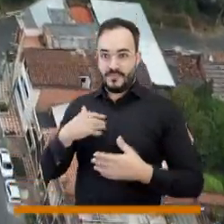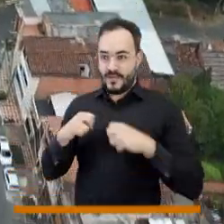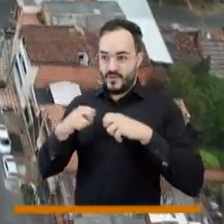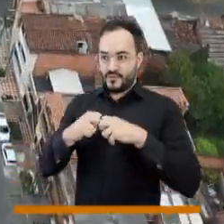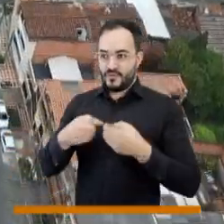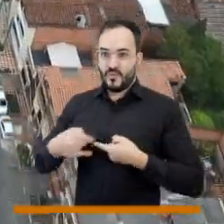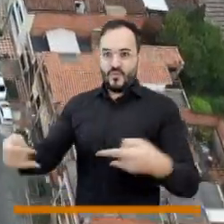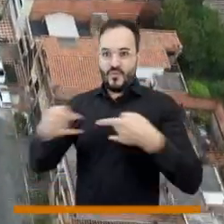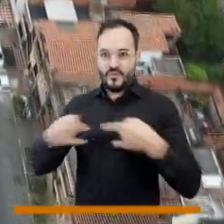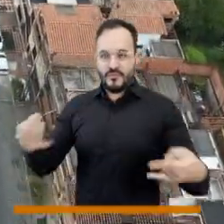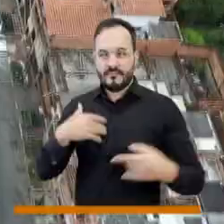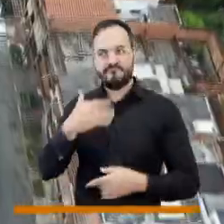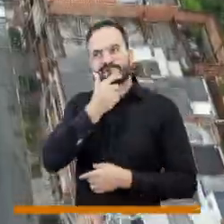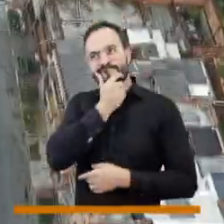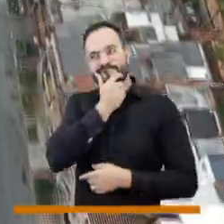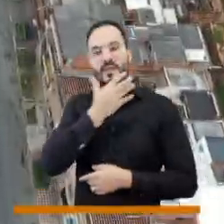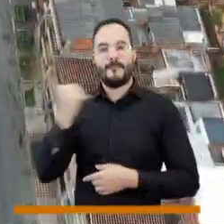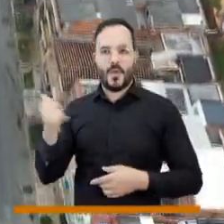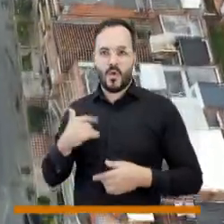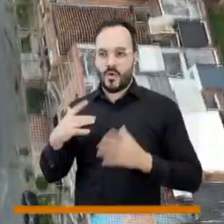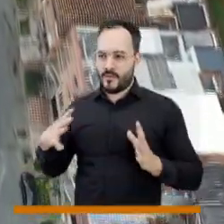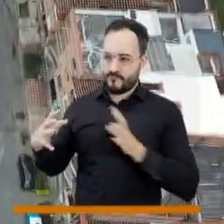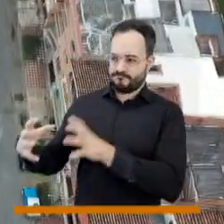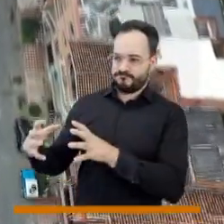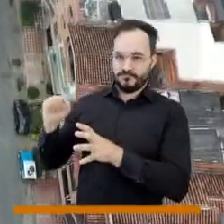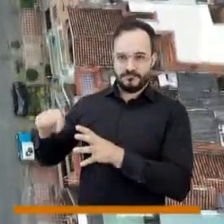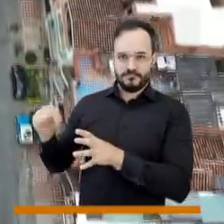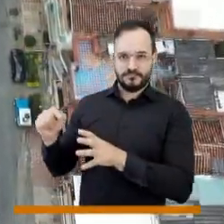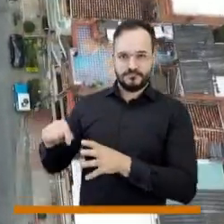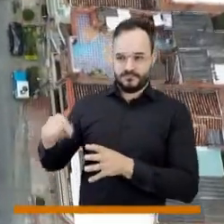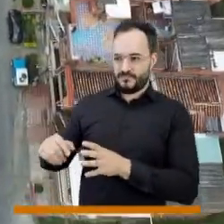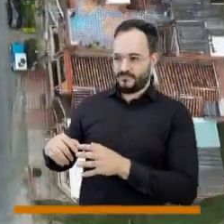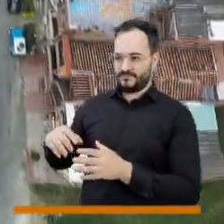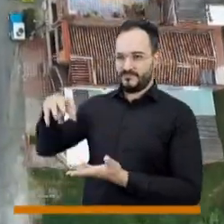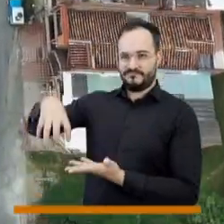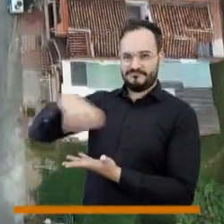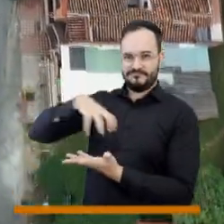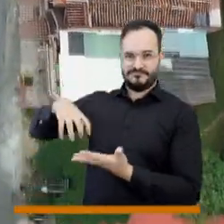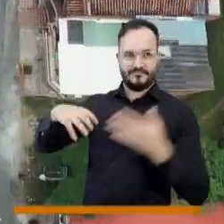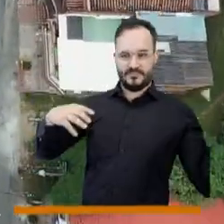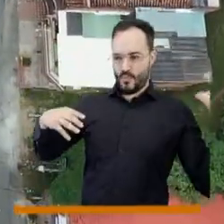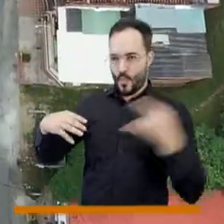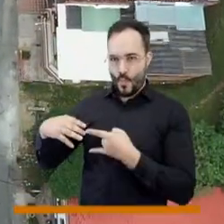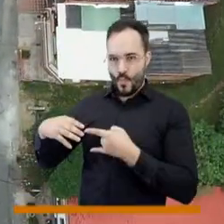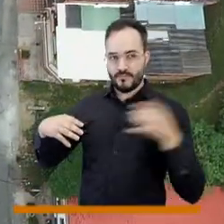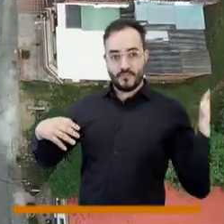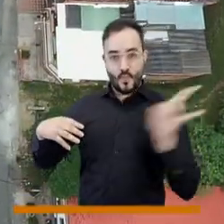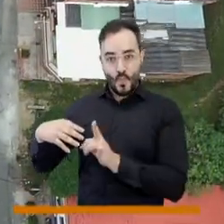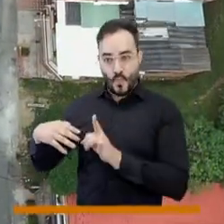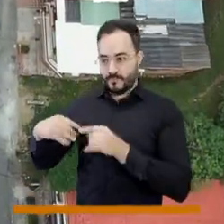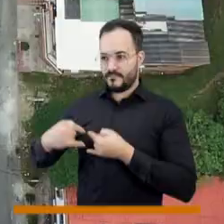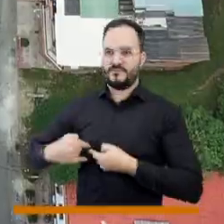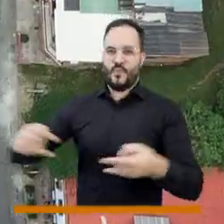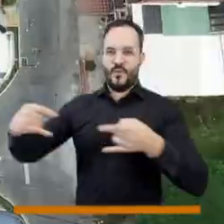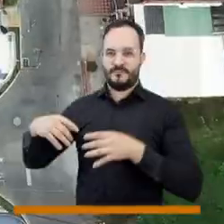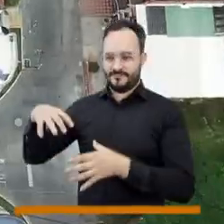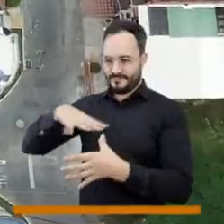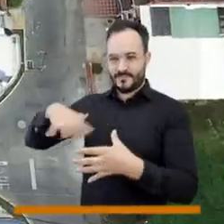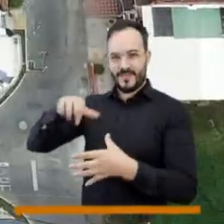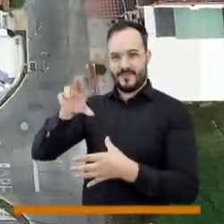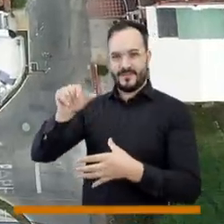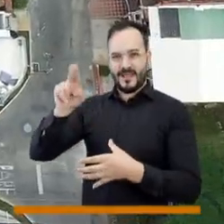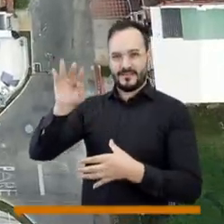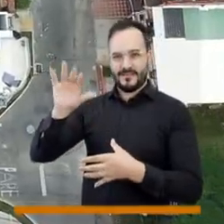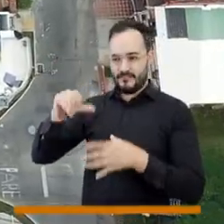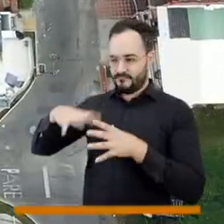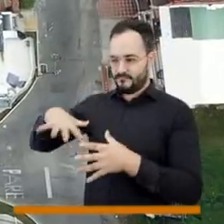venga vendamos energía directamente a la red o sea que tenemos una planta conectada a la red directamente no pasa por ningún usuario pero después